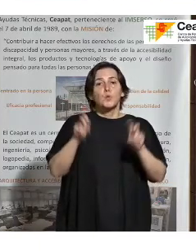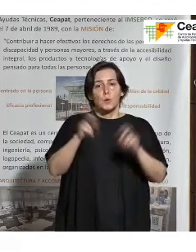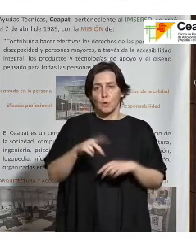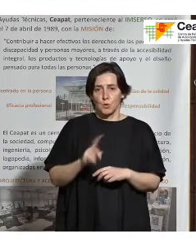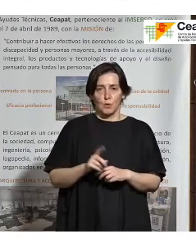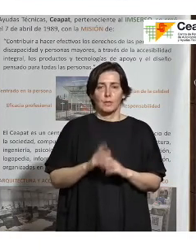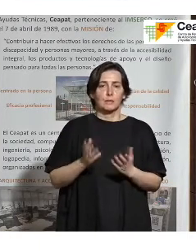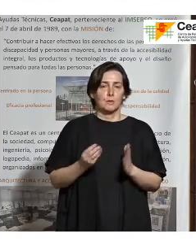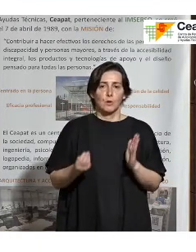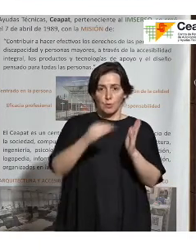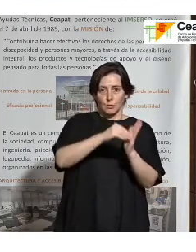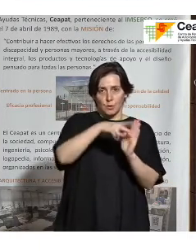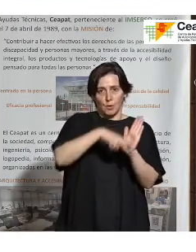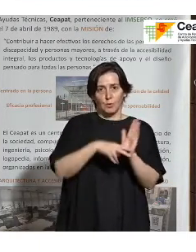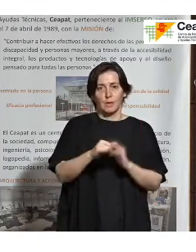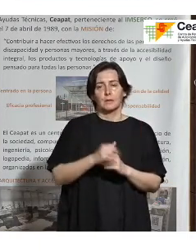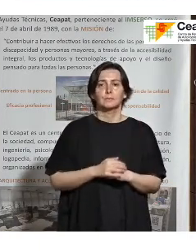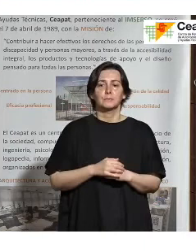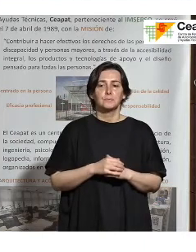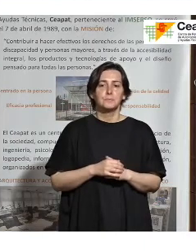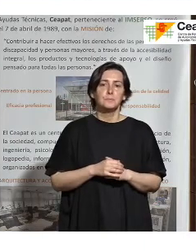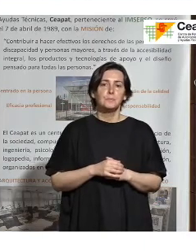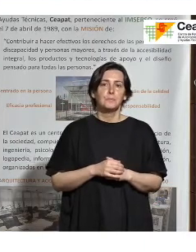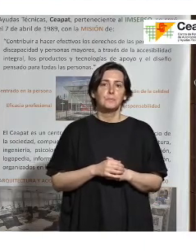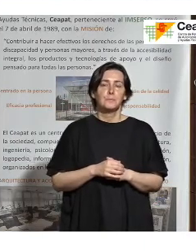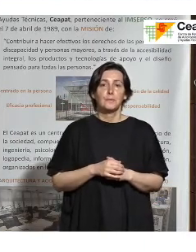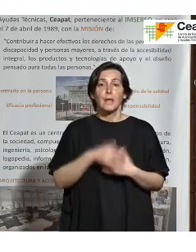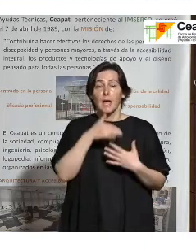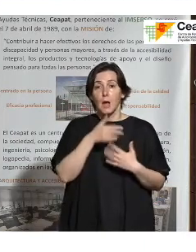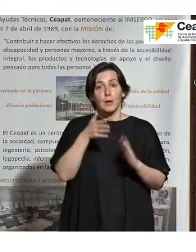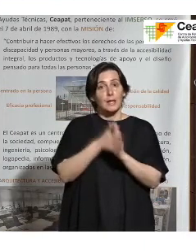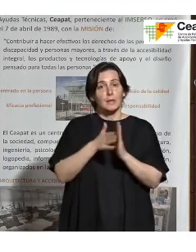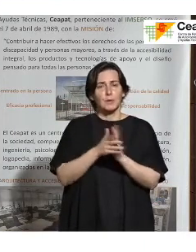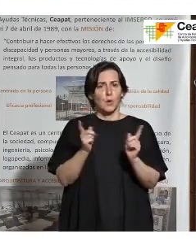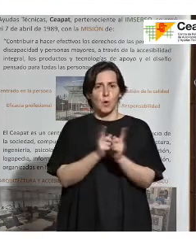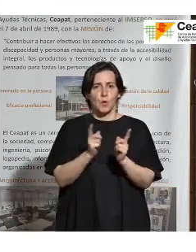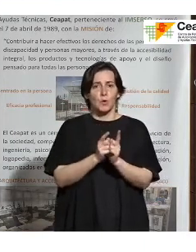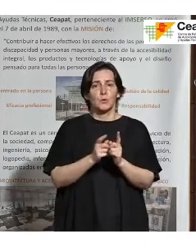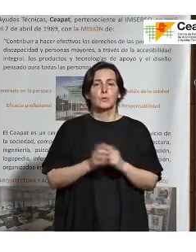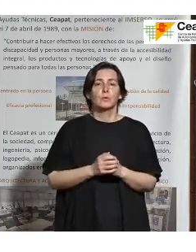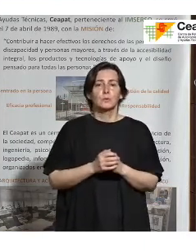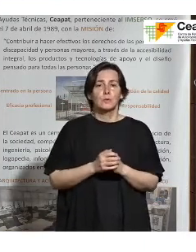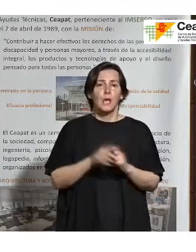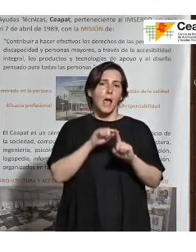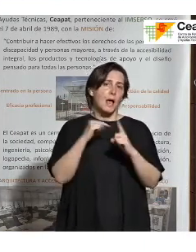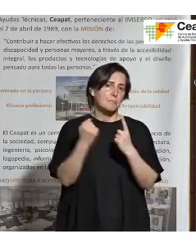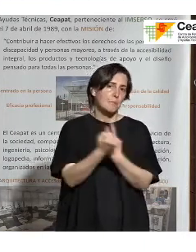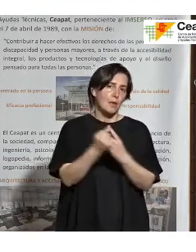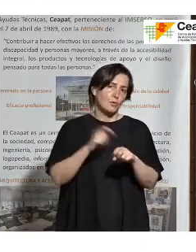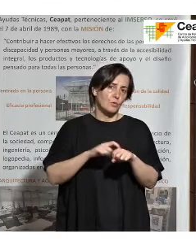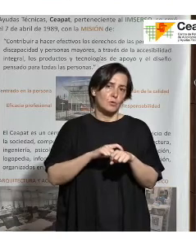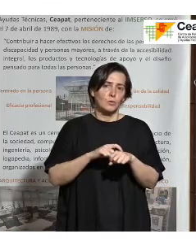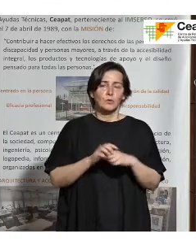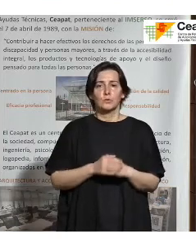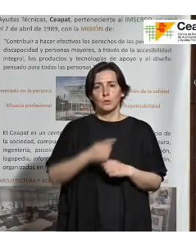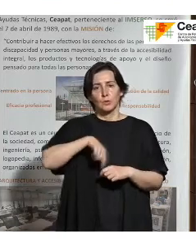esta nueva norma. Voy a entrar ahora a comentaros brevemente algunos aspectos que sí que tenemos que tener en cuenta